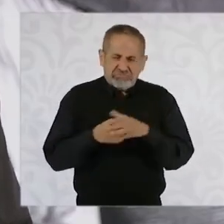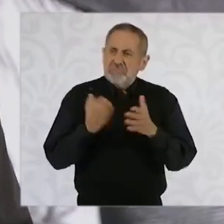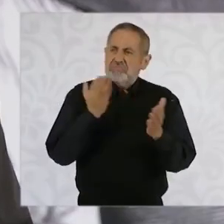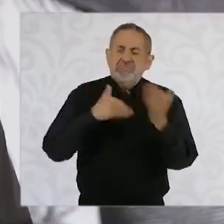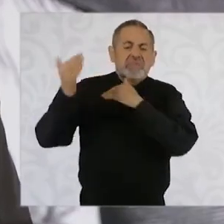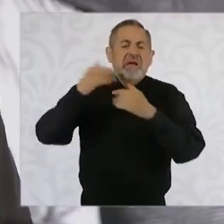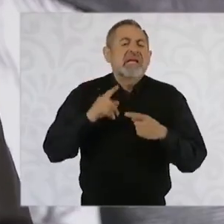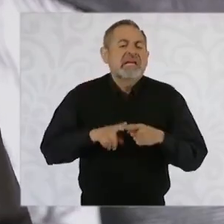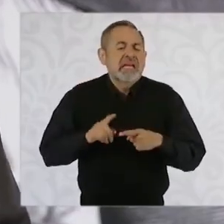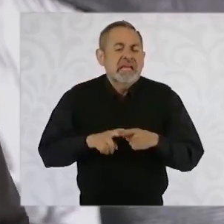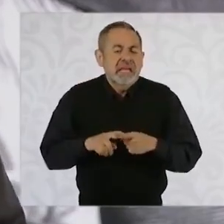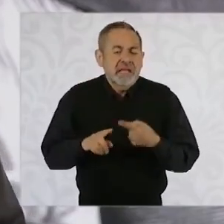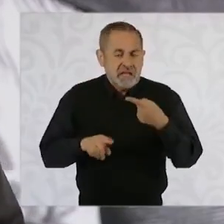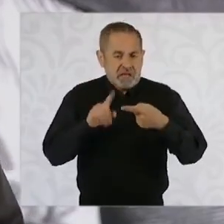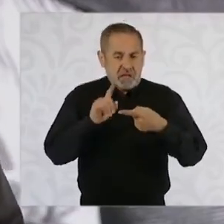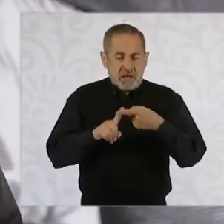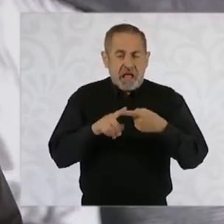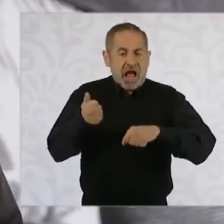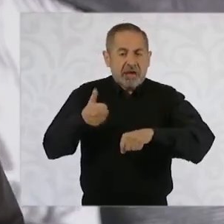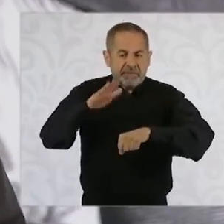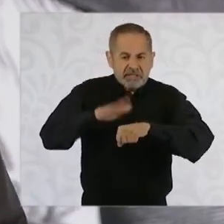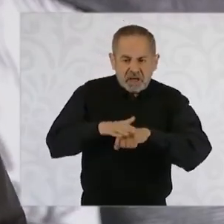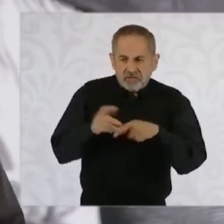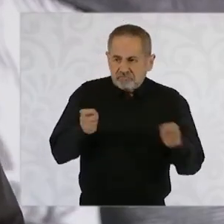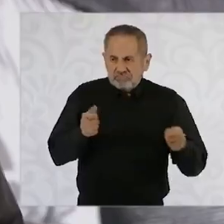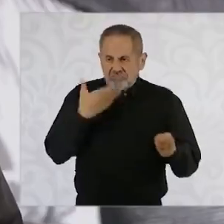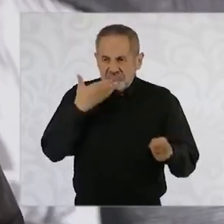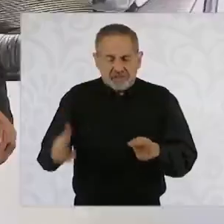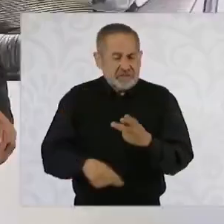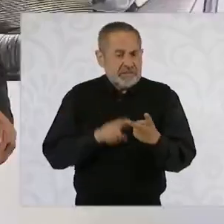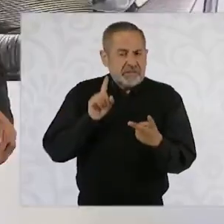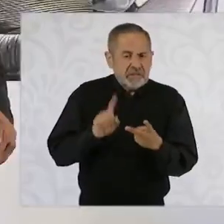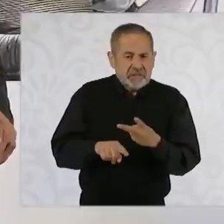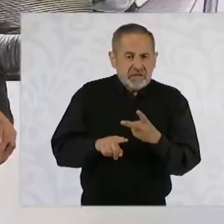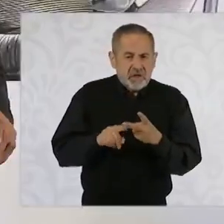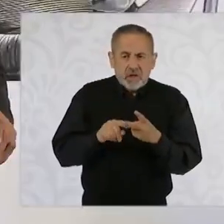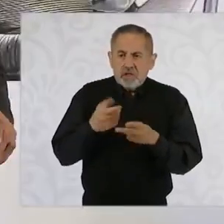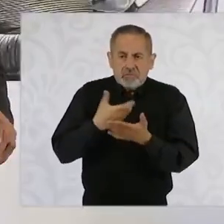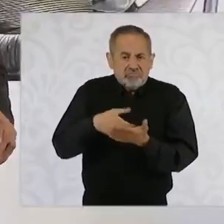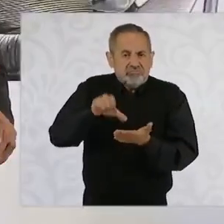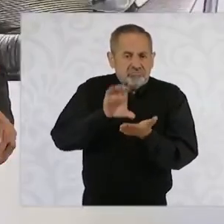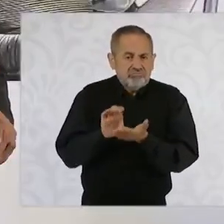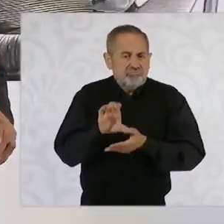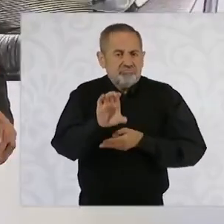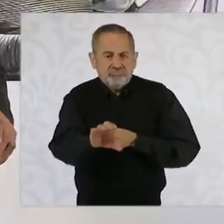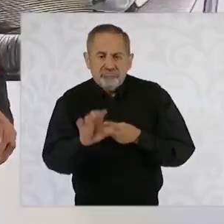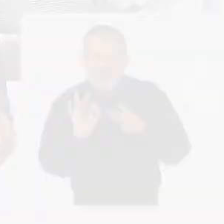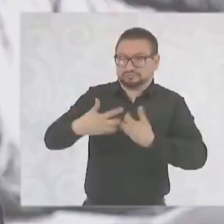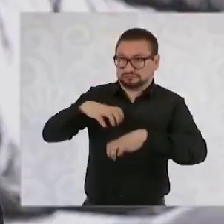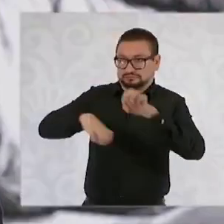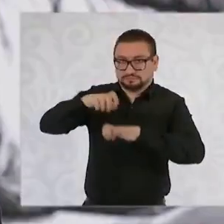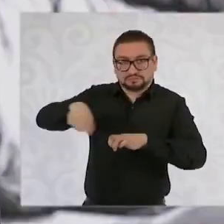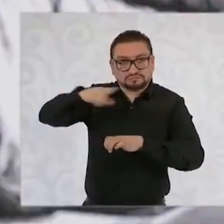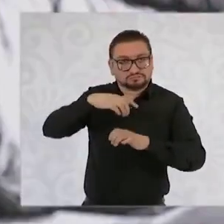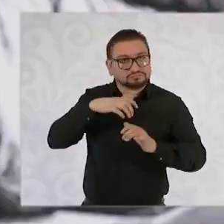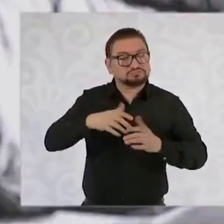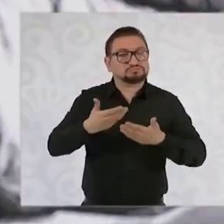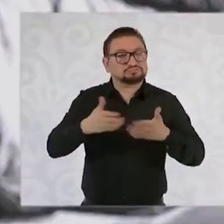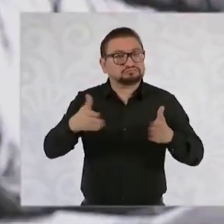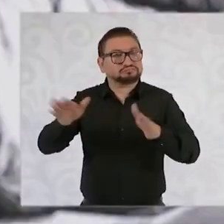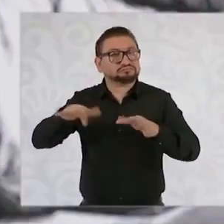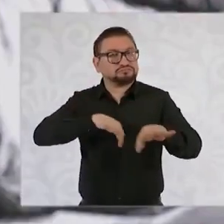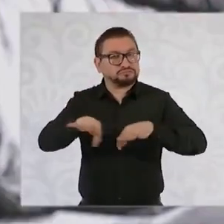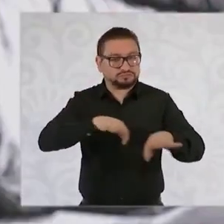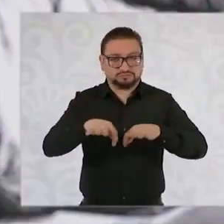aquel que puede formar una buena administración, una buena inversión y una buena producción. Compartir